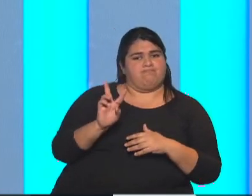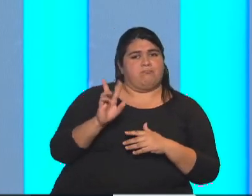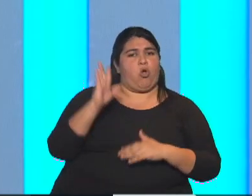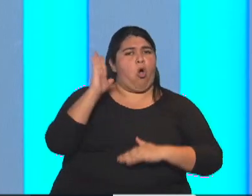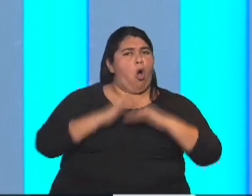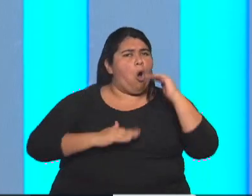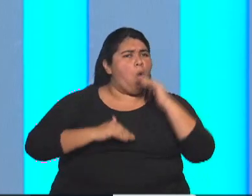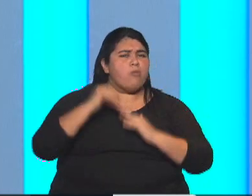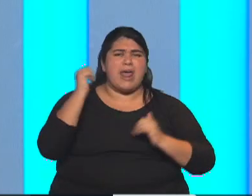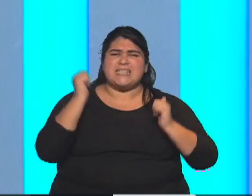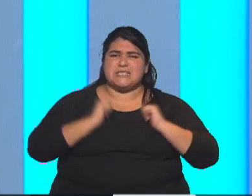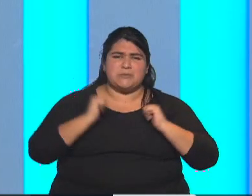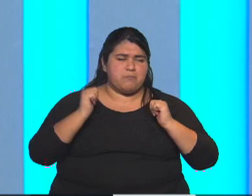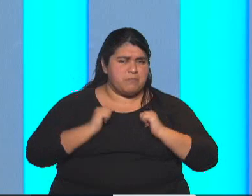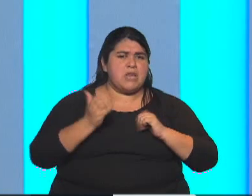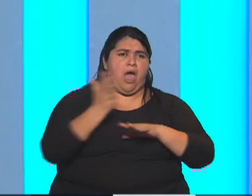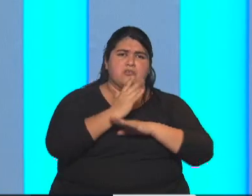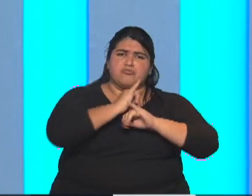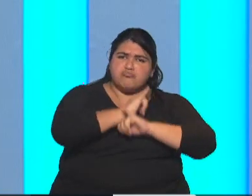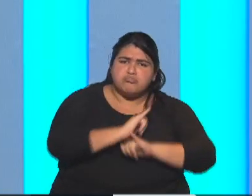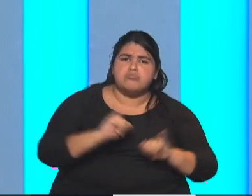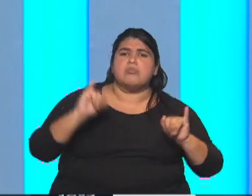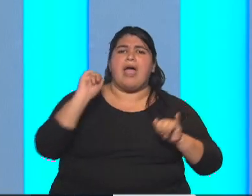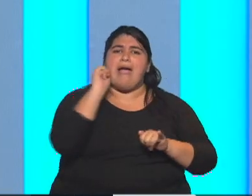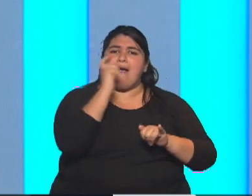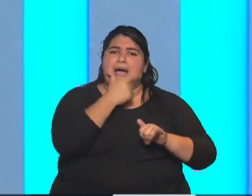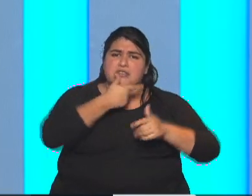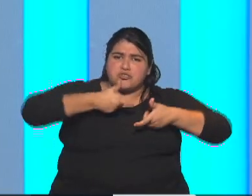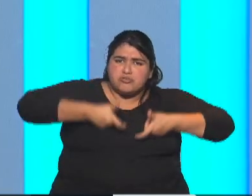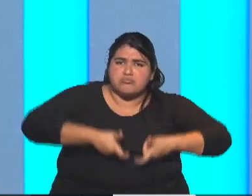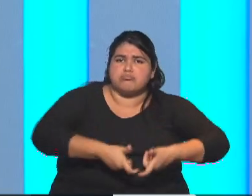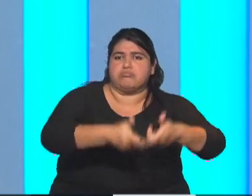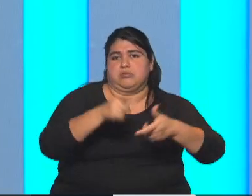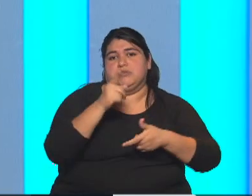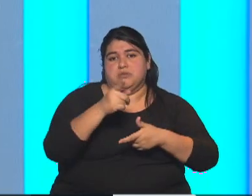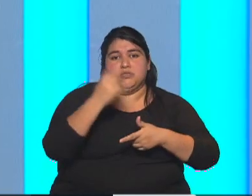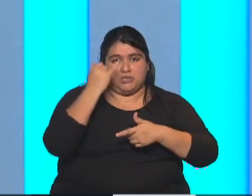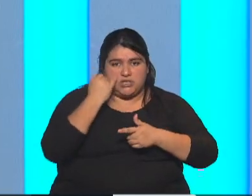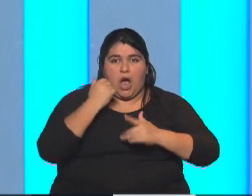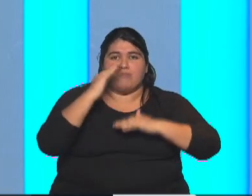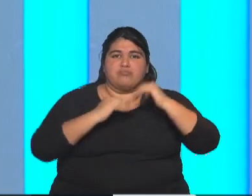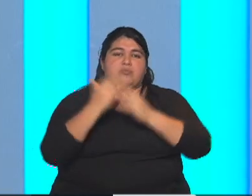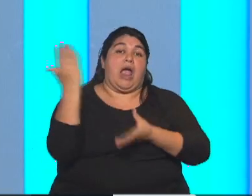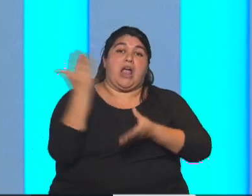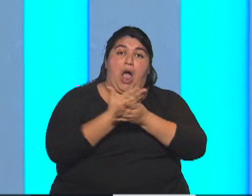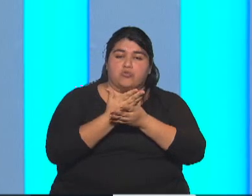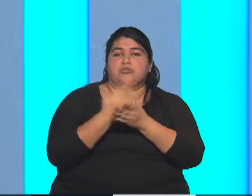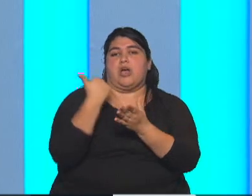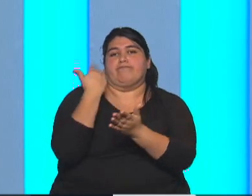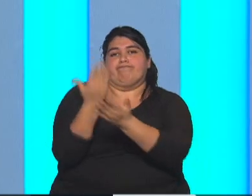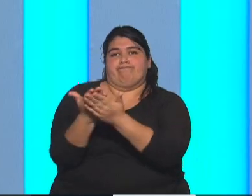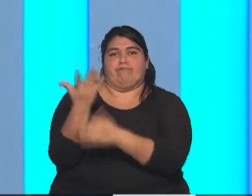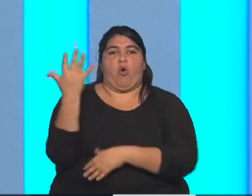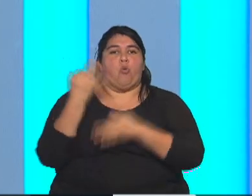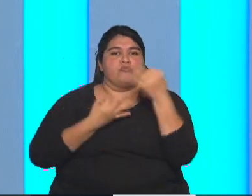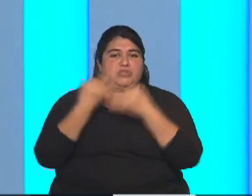tan ansiada, tan anunciada como es el gasoducto, que finalmente está en la justicia. Por supuesto que una de las grandes preguntas